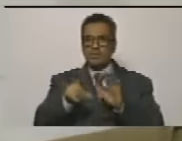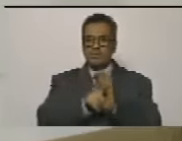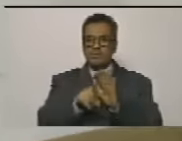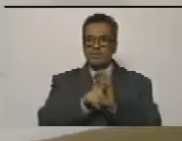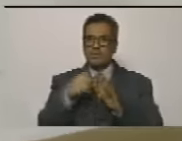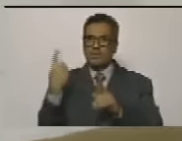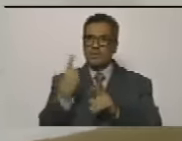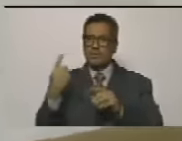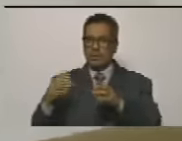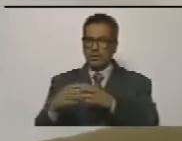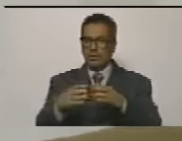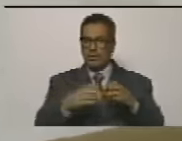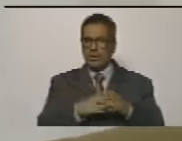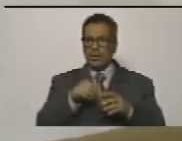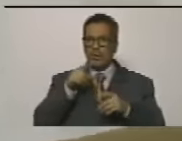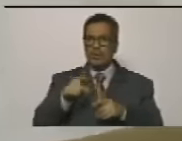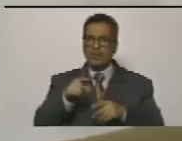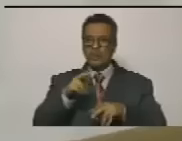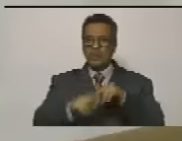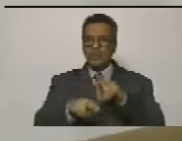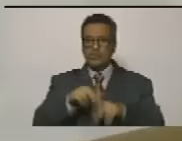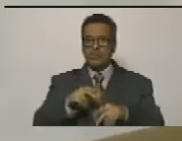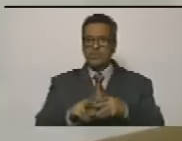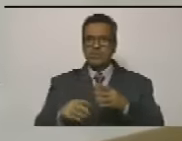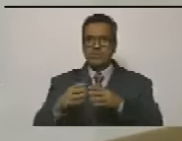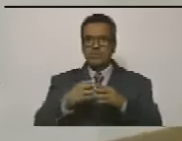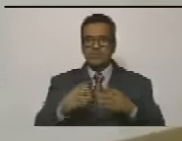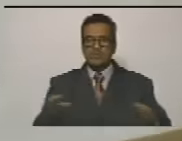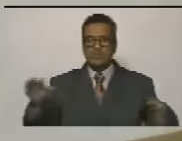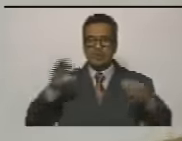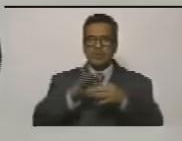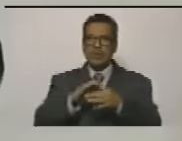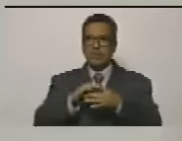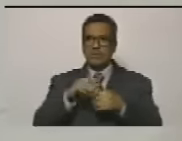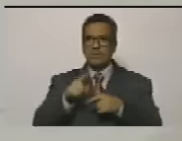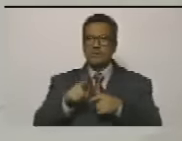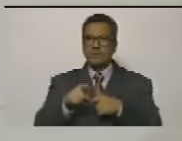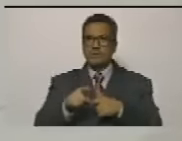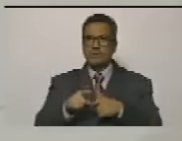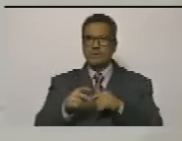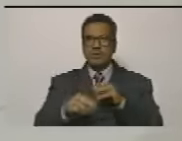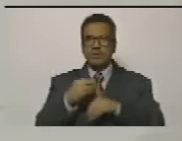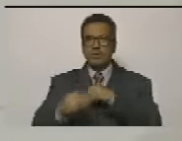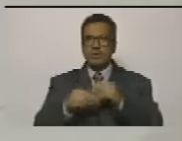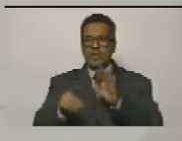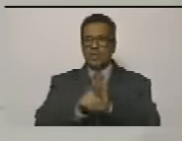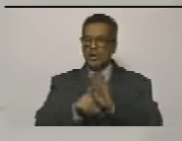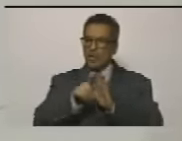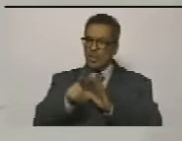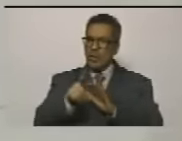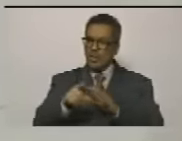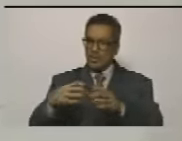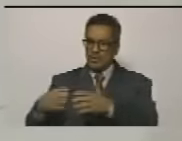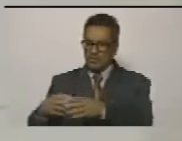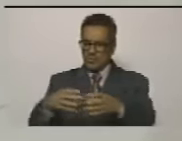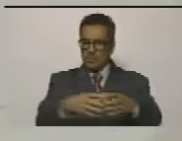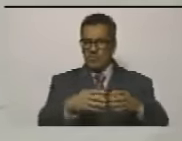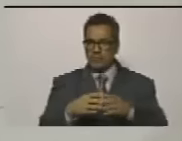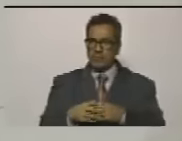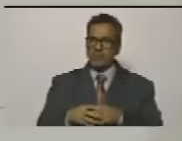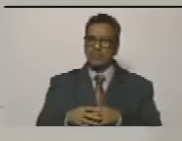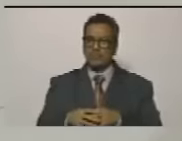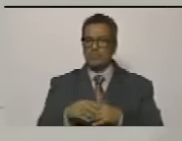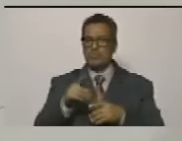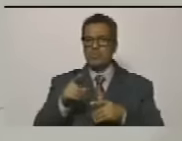una sola organización sino conformada por coalición de aliados con disposición y legitimidad regional en el